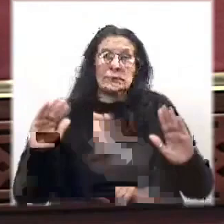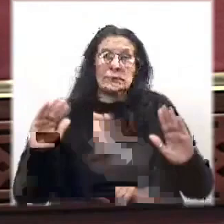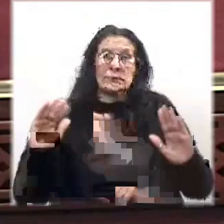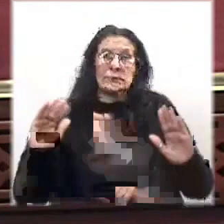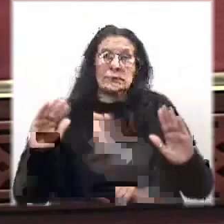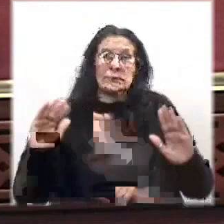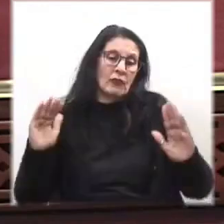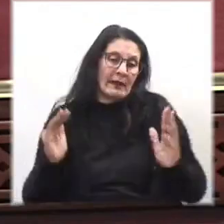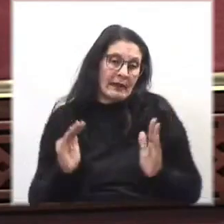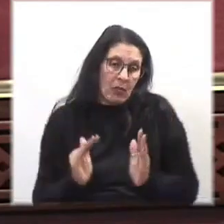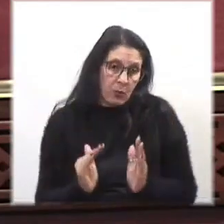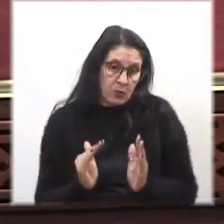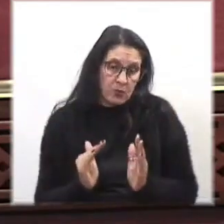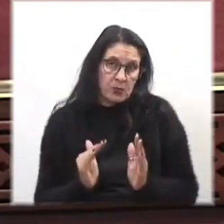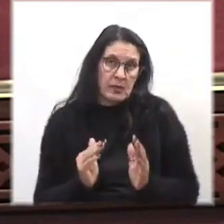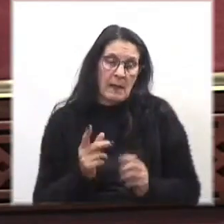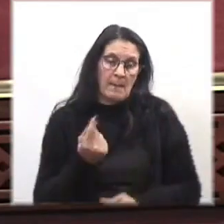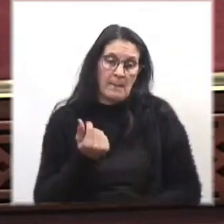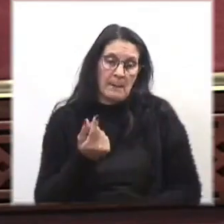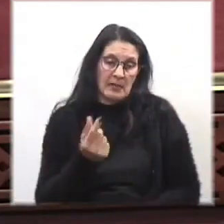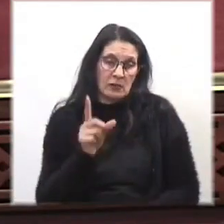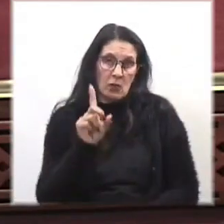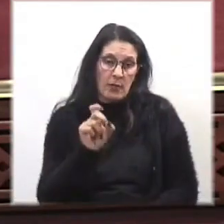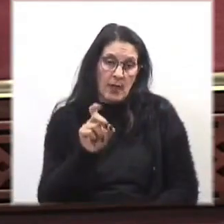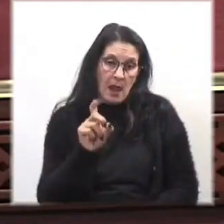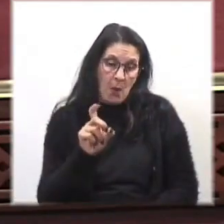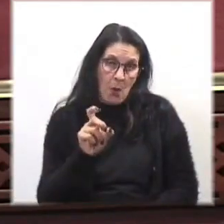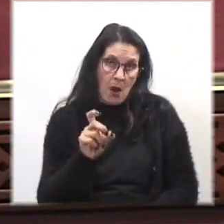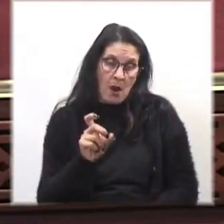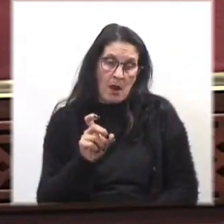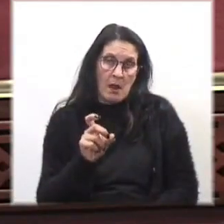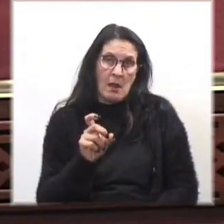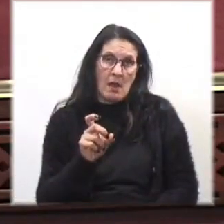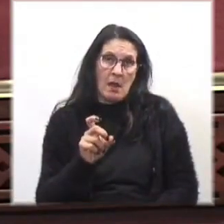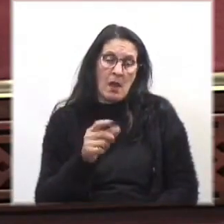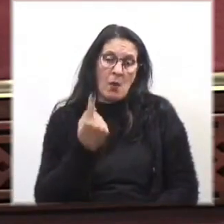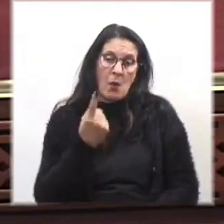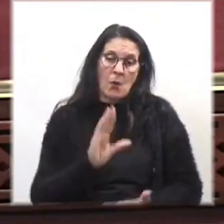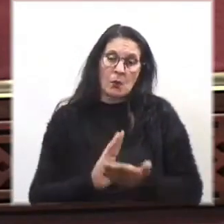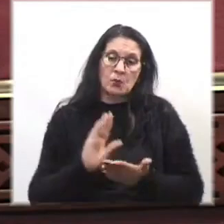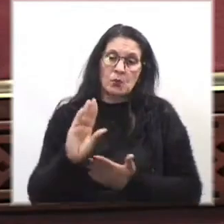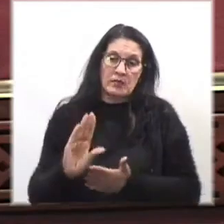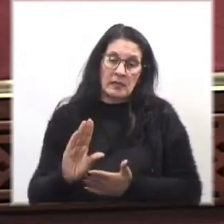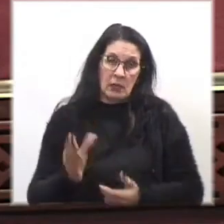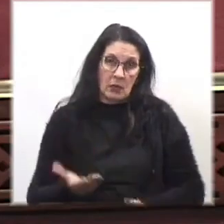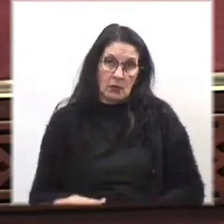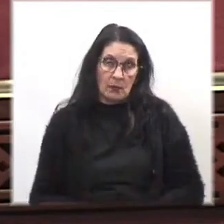el precio del agua con un subsidio.